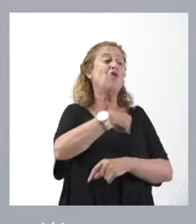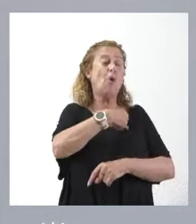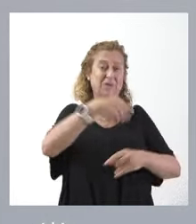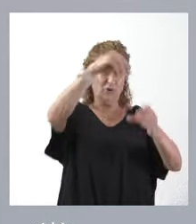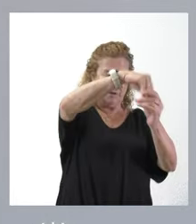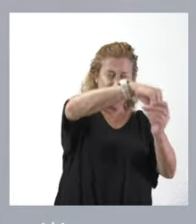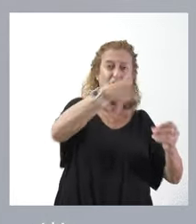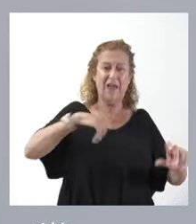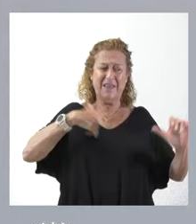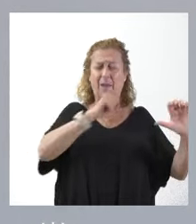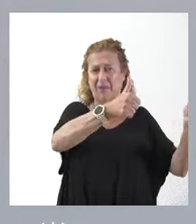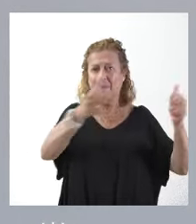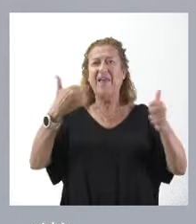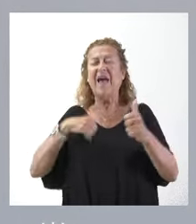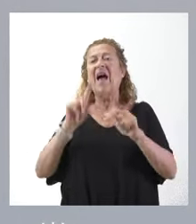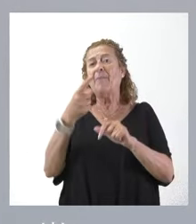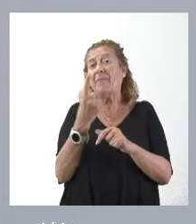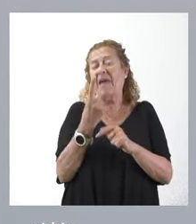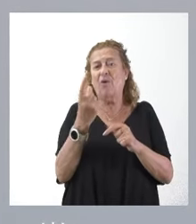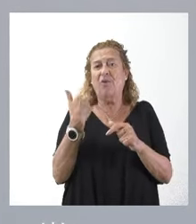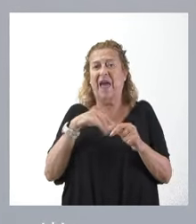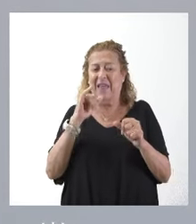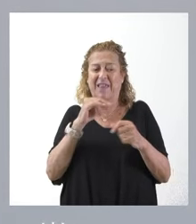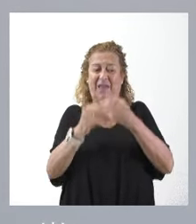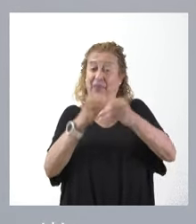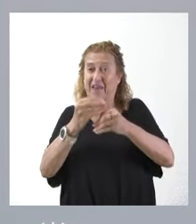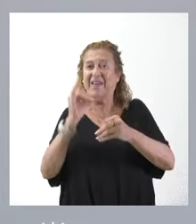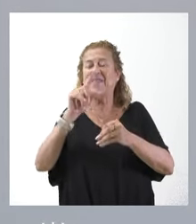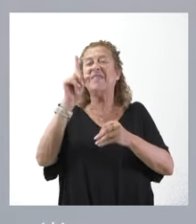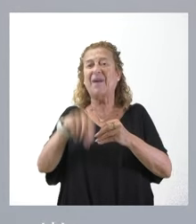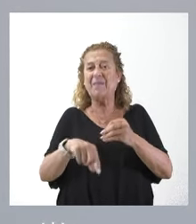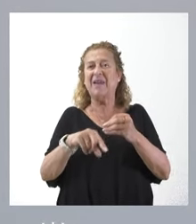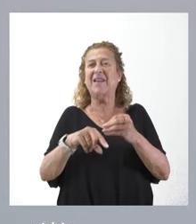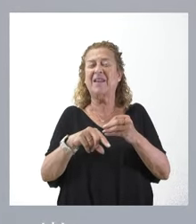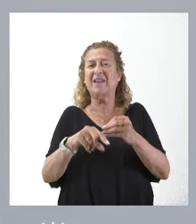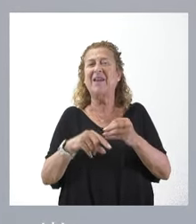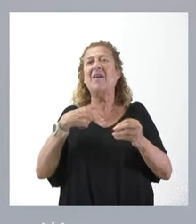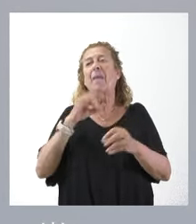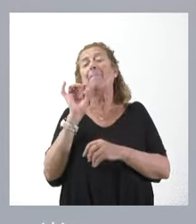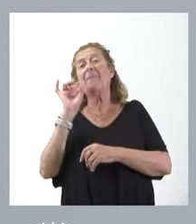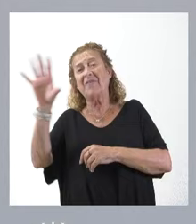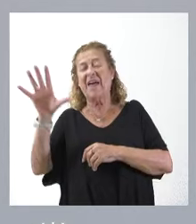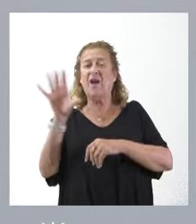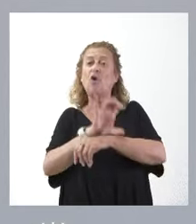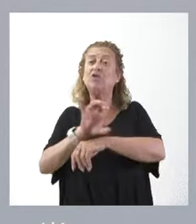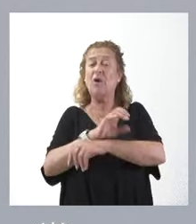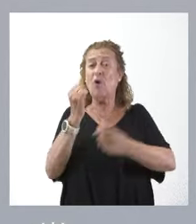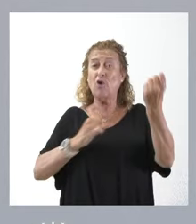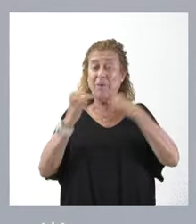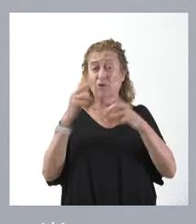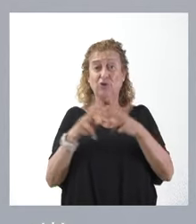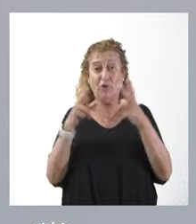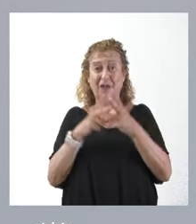internos y tenemos ya la primera carga pública y también el envío al Consejo Económico y Social del